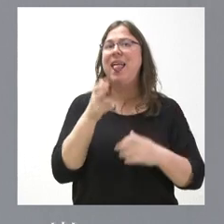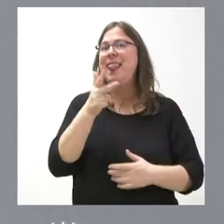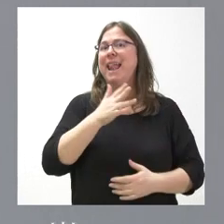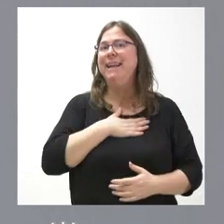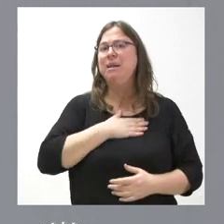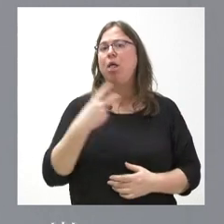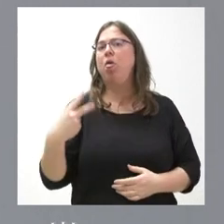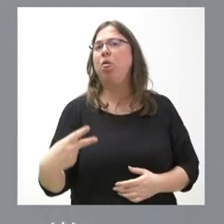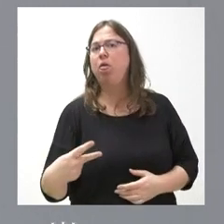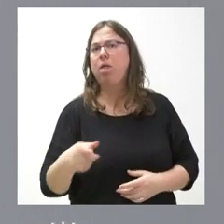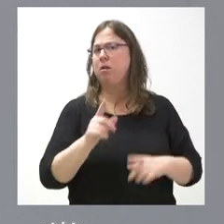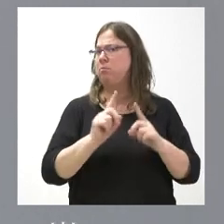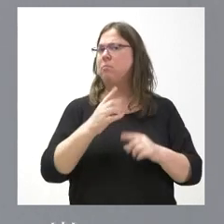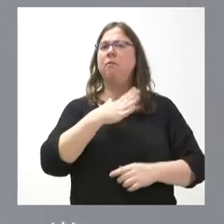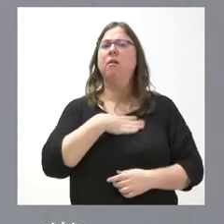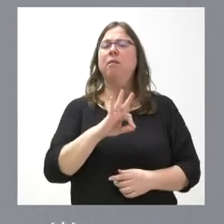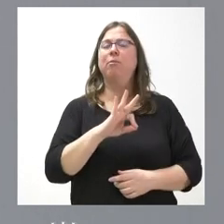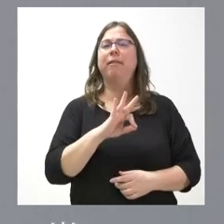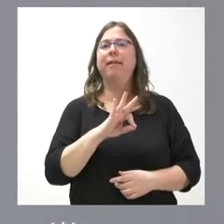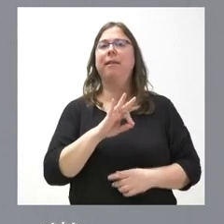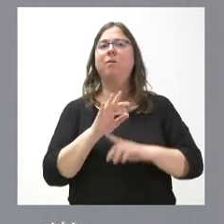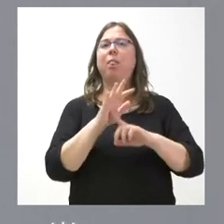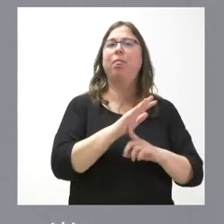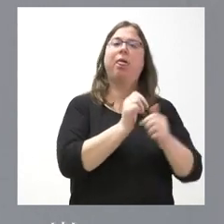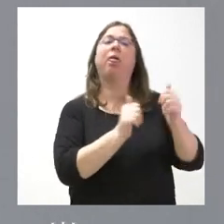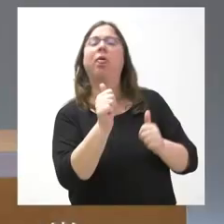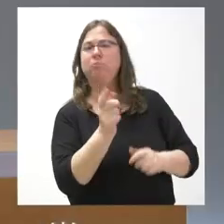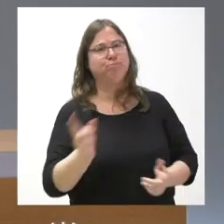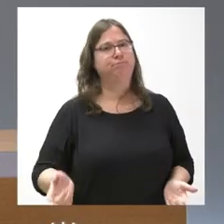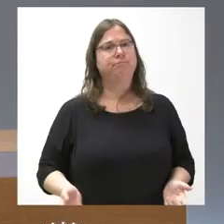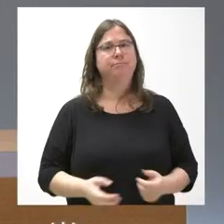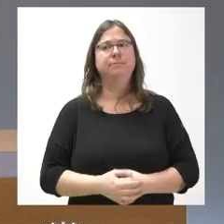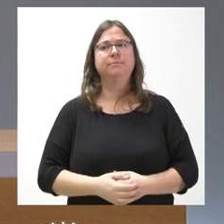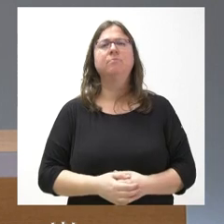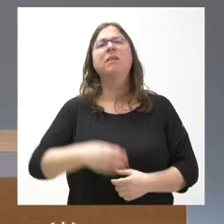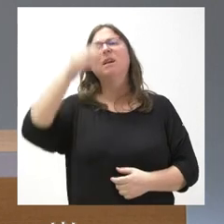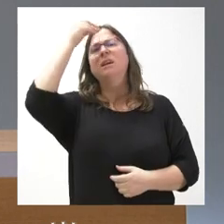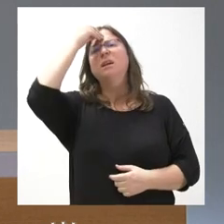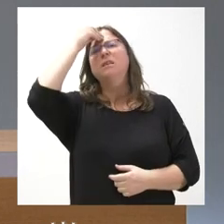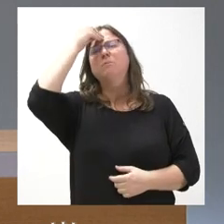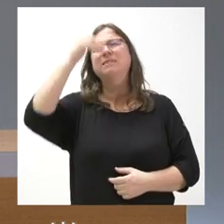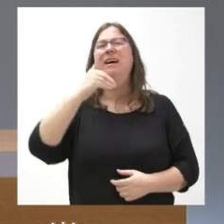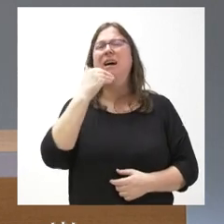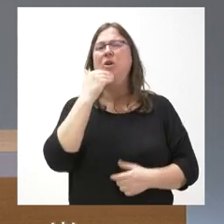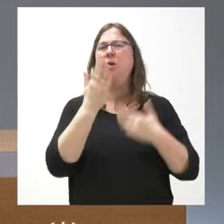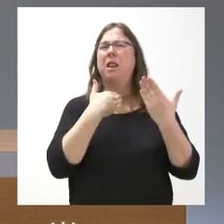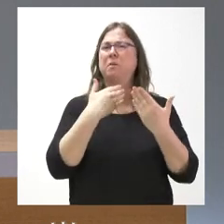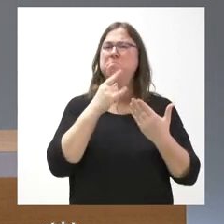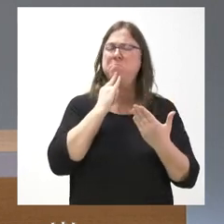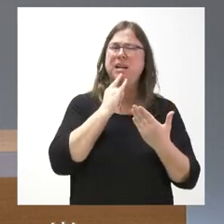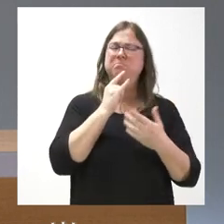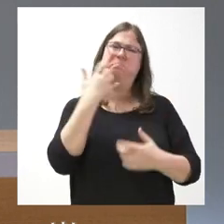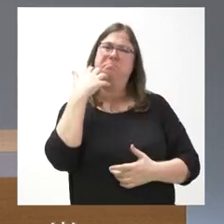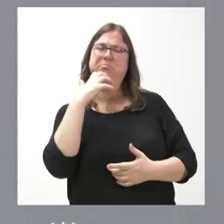de segundo nivel o se nos pueda preterir respecto de los demás. No sé si consideran que eso es una anomalía en las relaciones entre el gobierno y las comunidades.